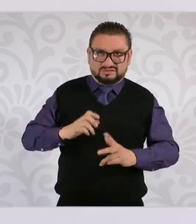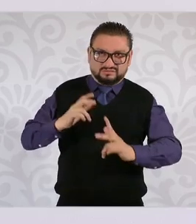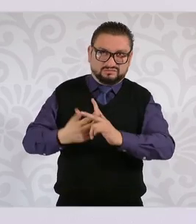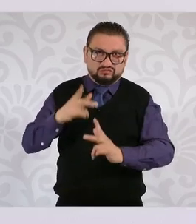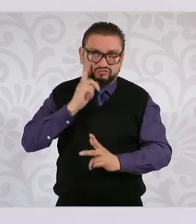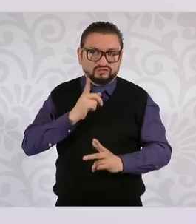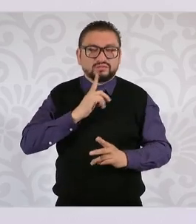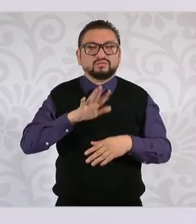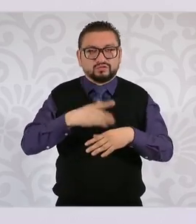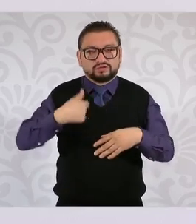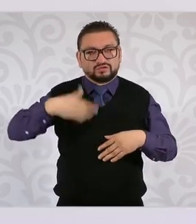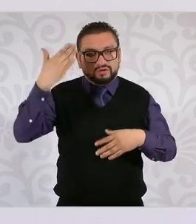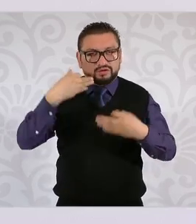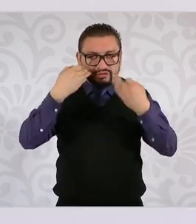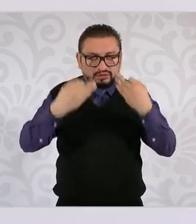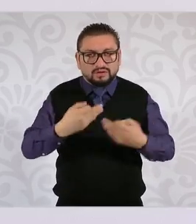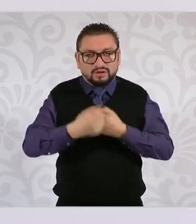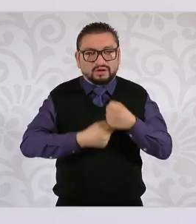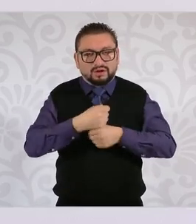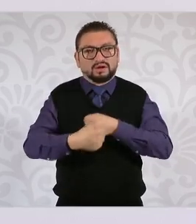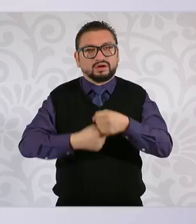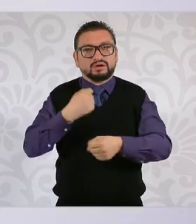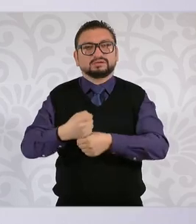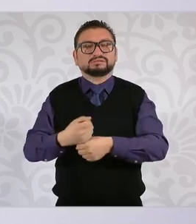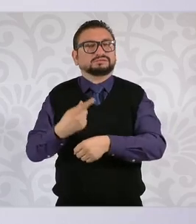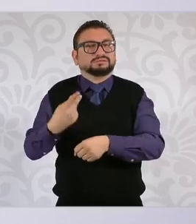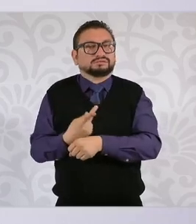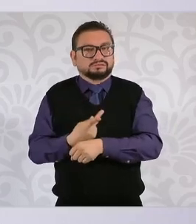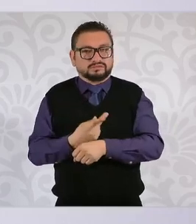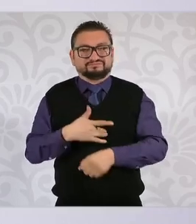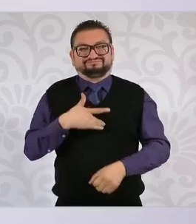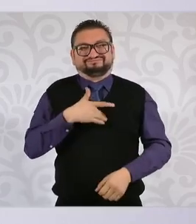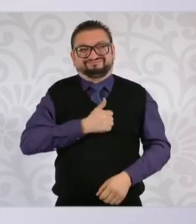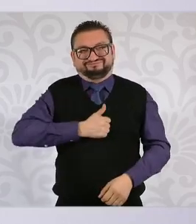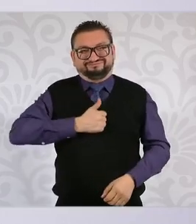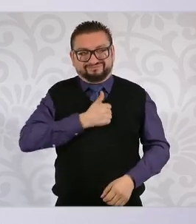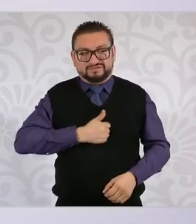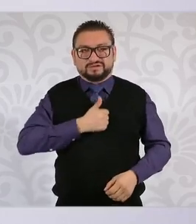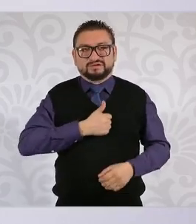ver durante muchos años lamentablemente el